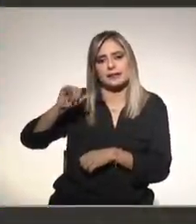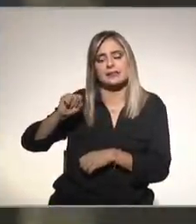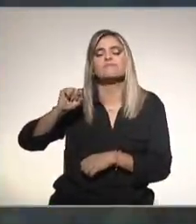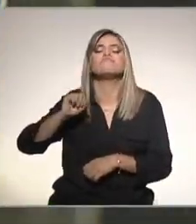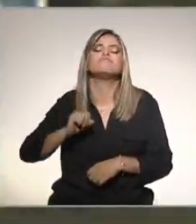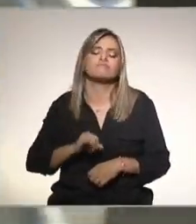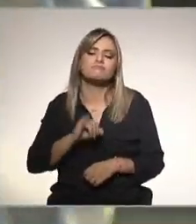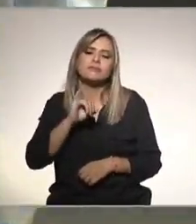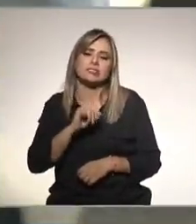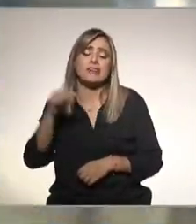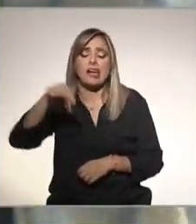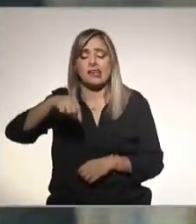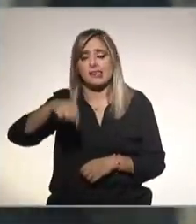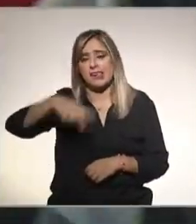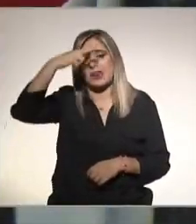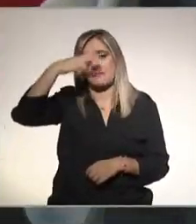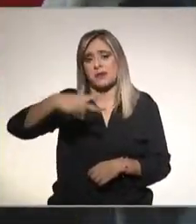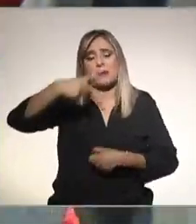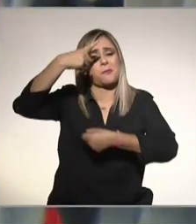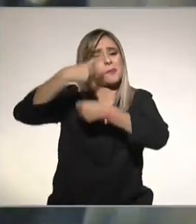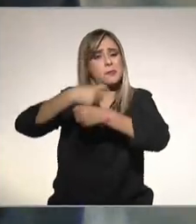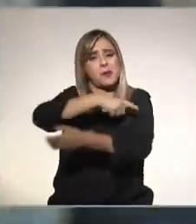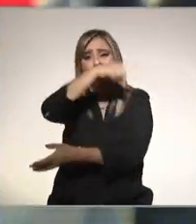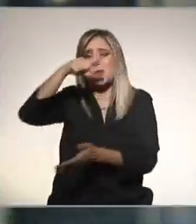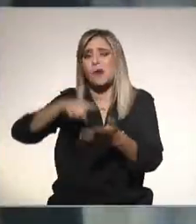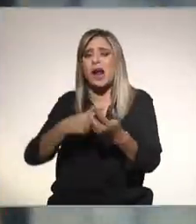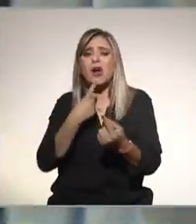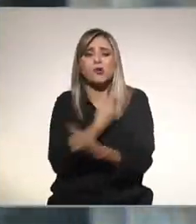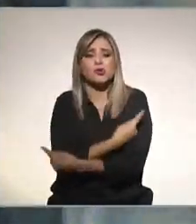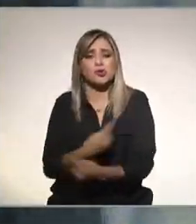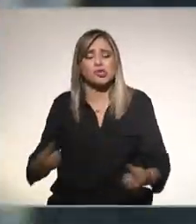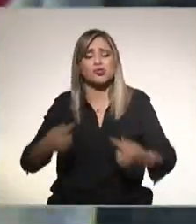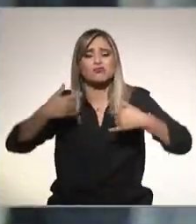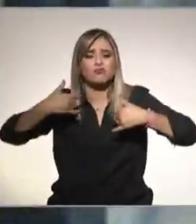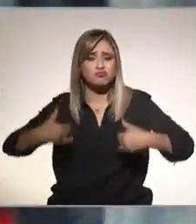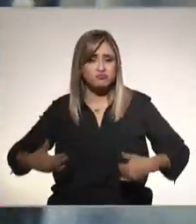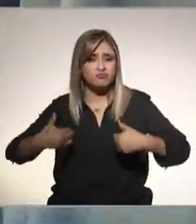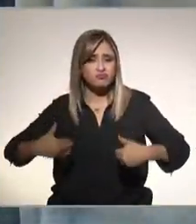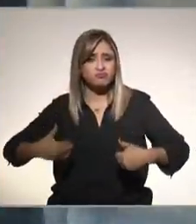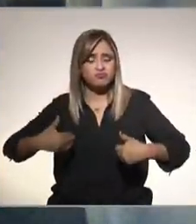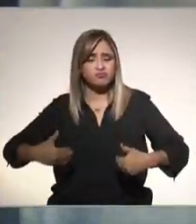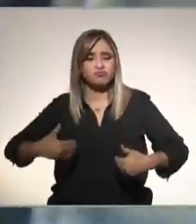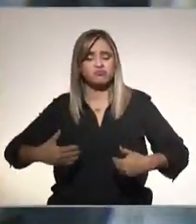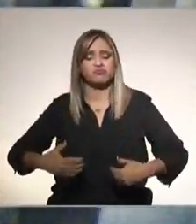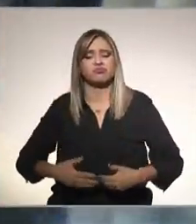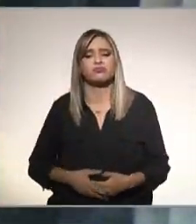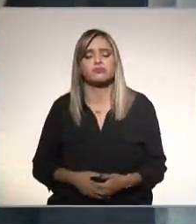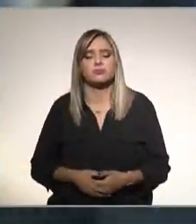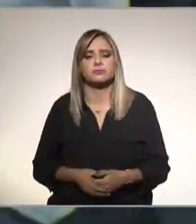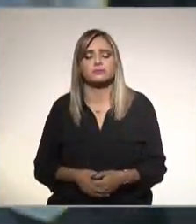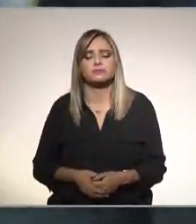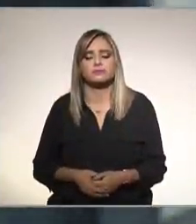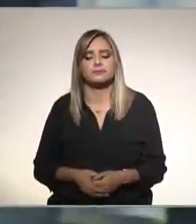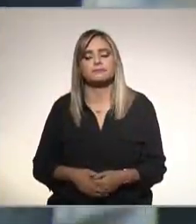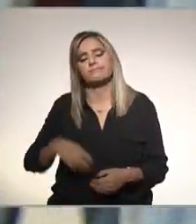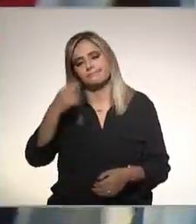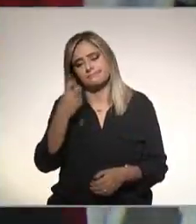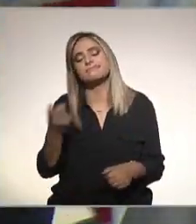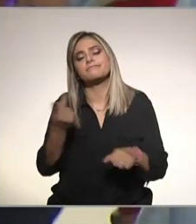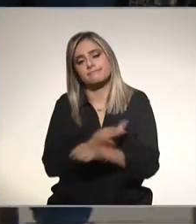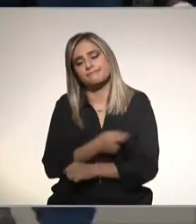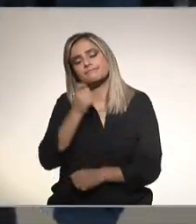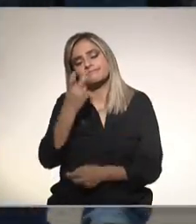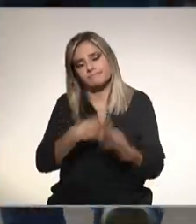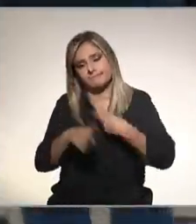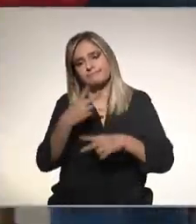es el país número uno en obesidad infantil obesidad mórbida y esto hace que tengamos este